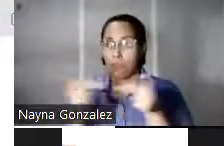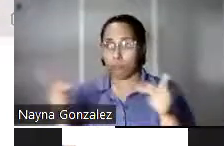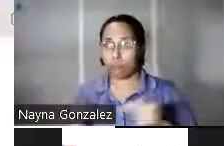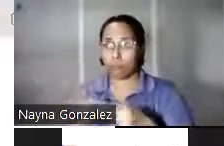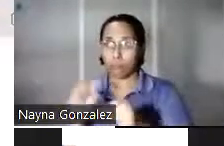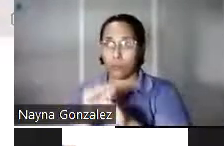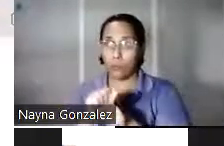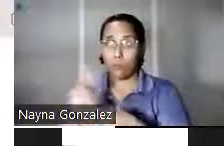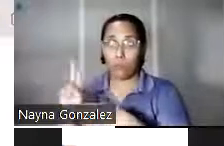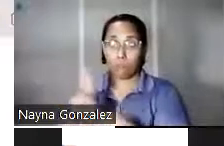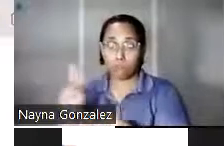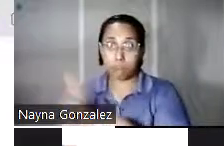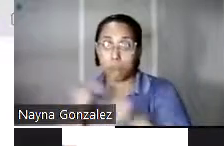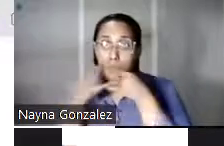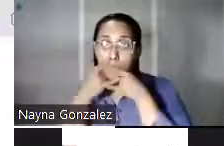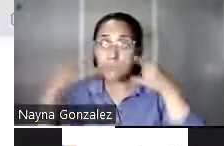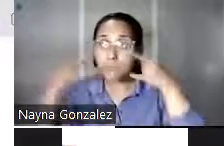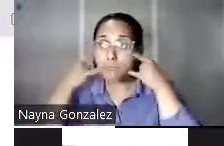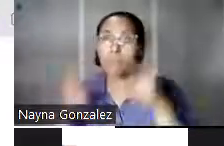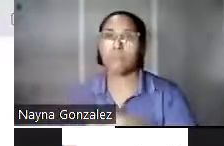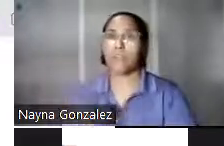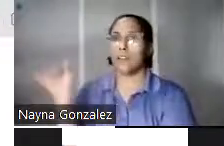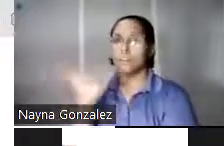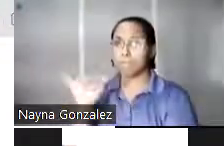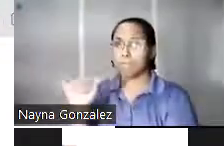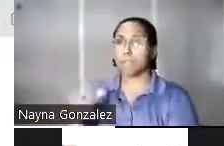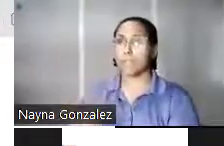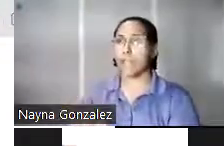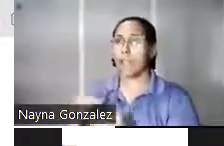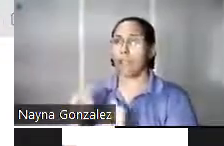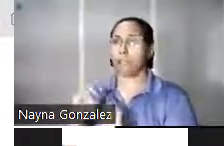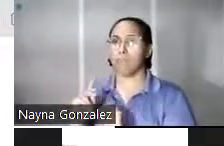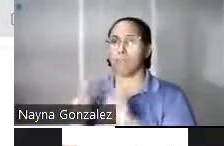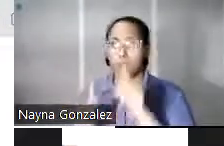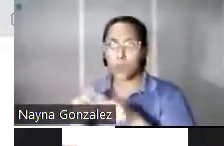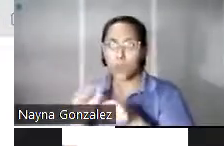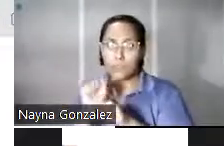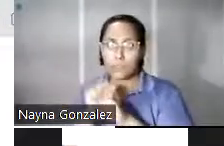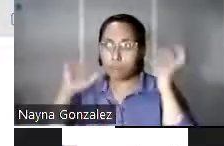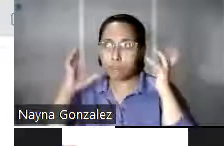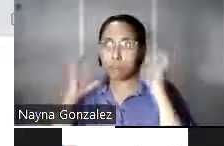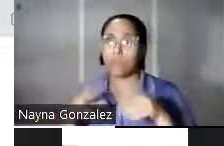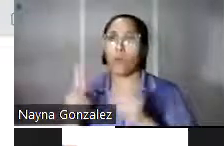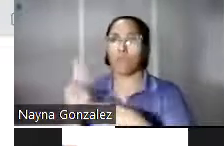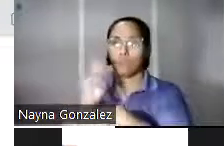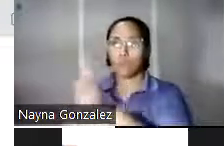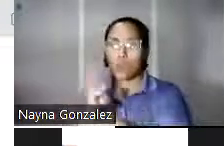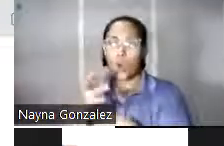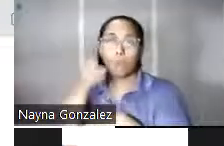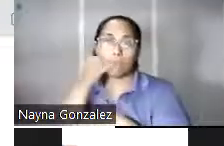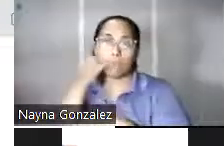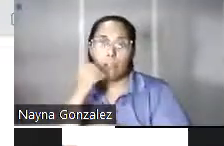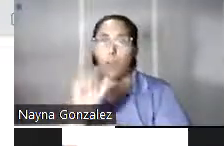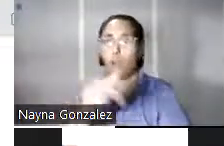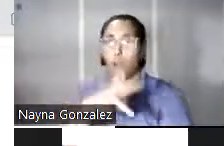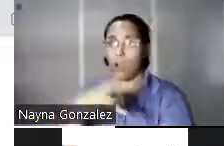mascarillas. Además, los gestores de la radio promovieron el uso del teléfono y sus aplicaciones de